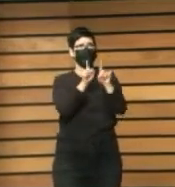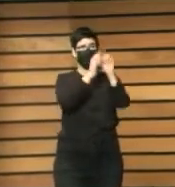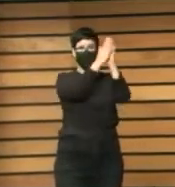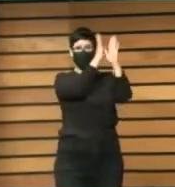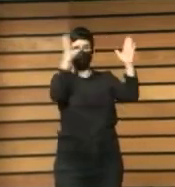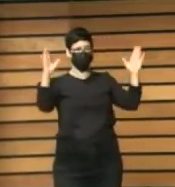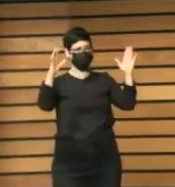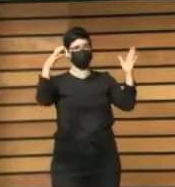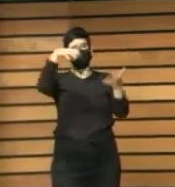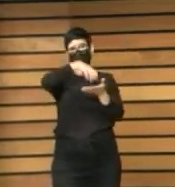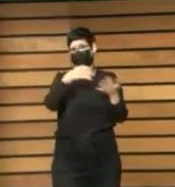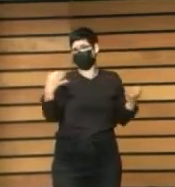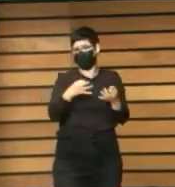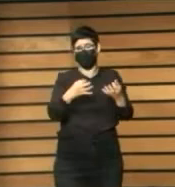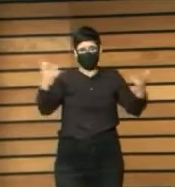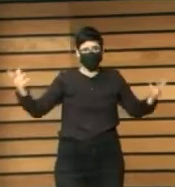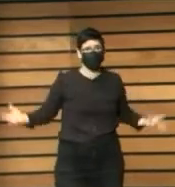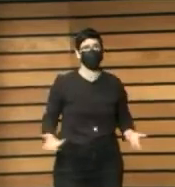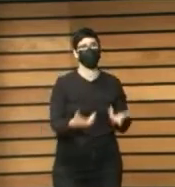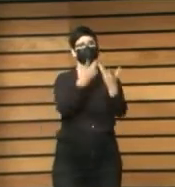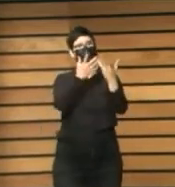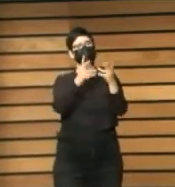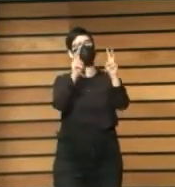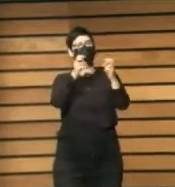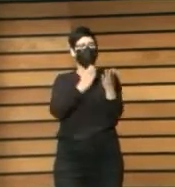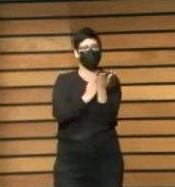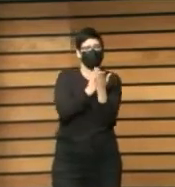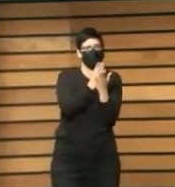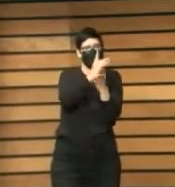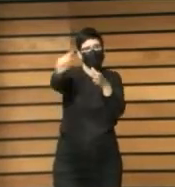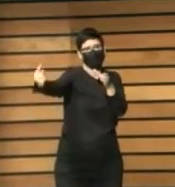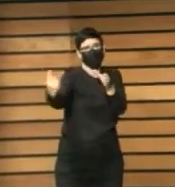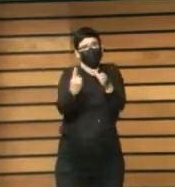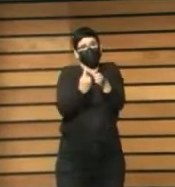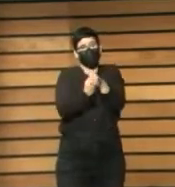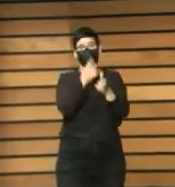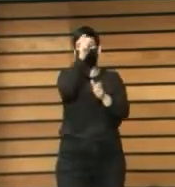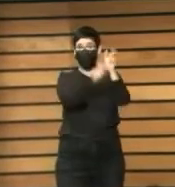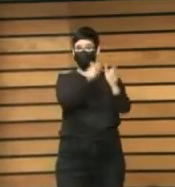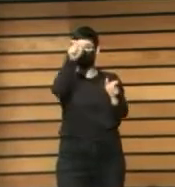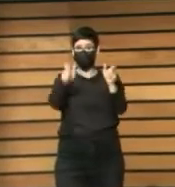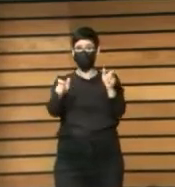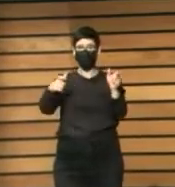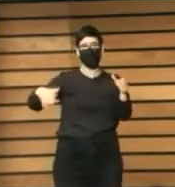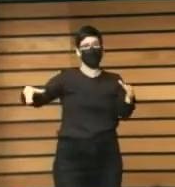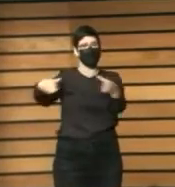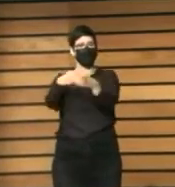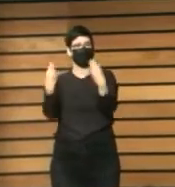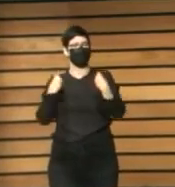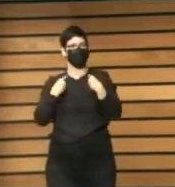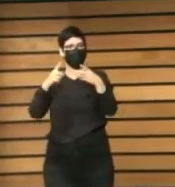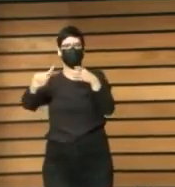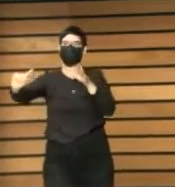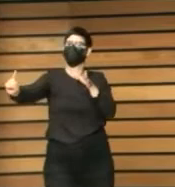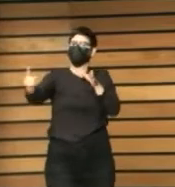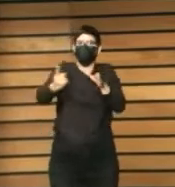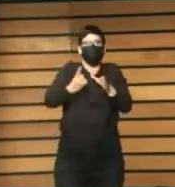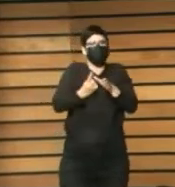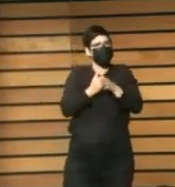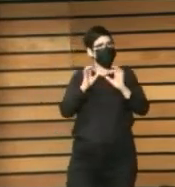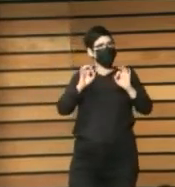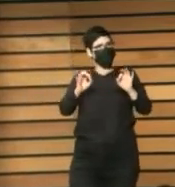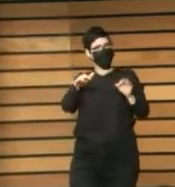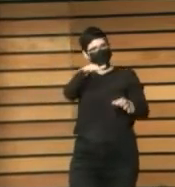en la línea de la inclusión entendiendo que cualquier persona de nuestra comunidad tiene que encontrar su lugar para estar en nuestra biblioteca